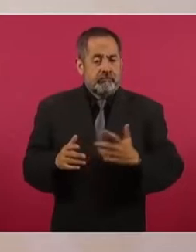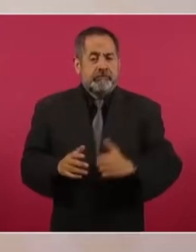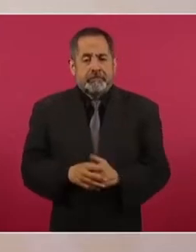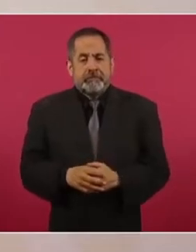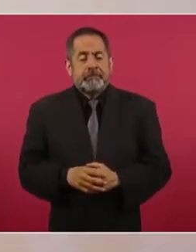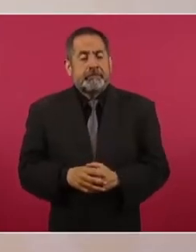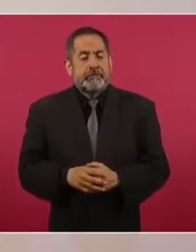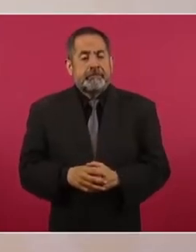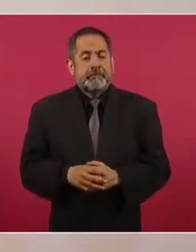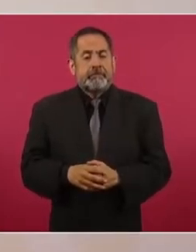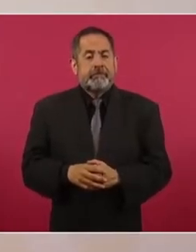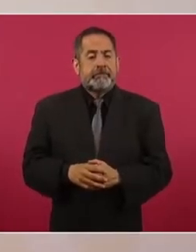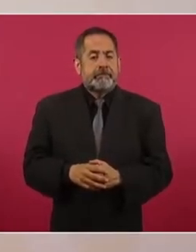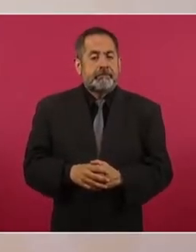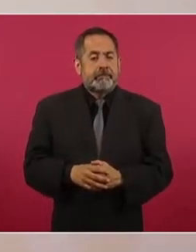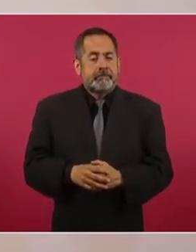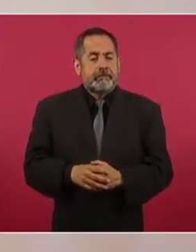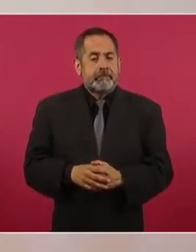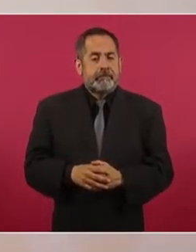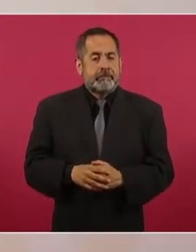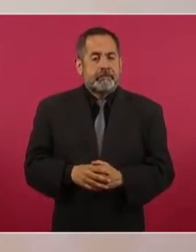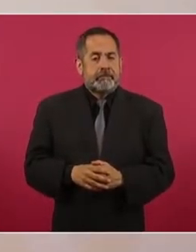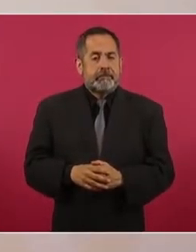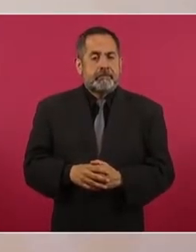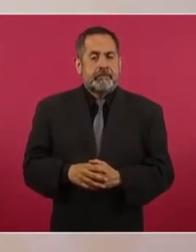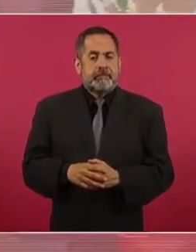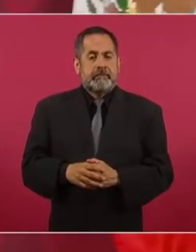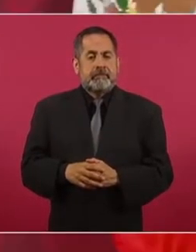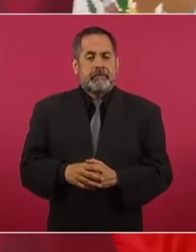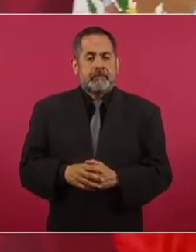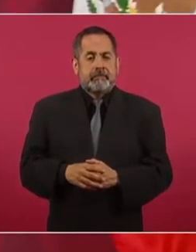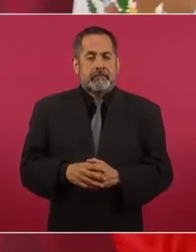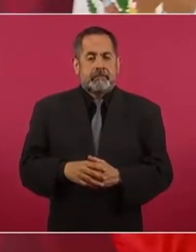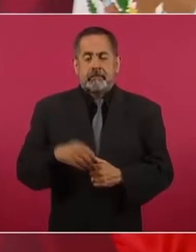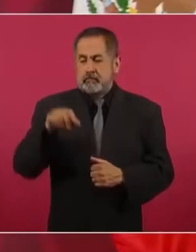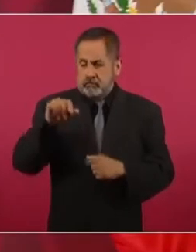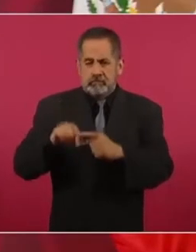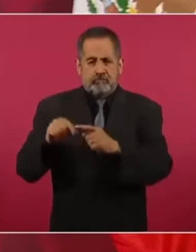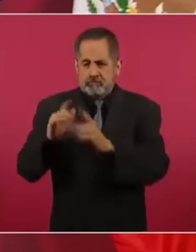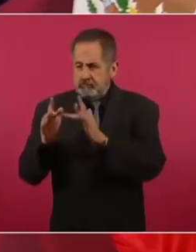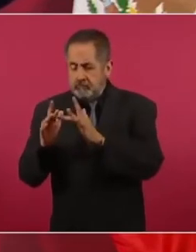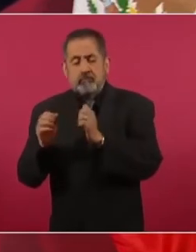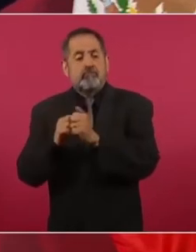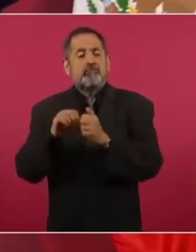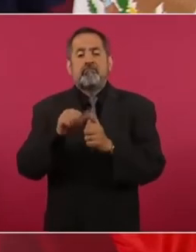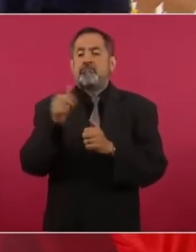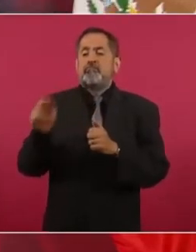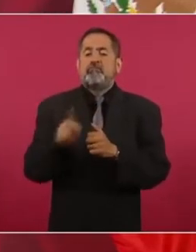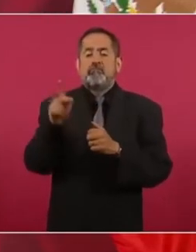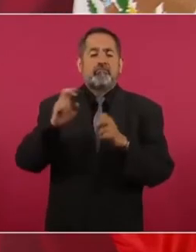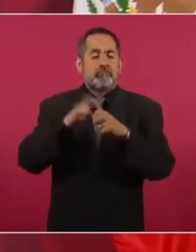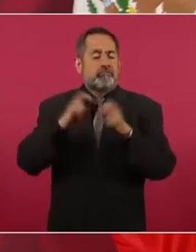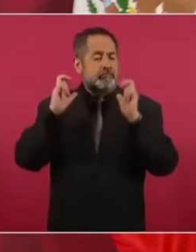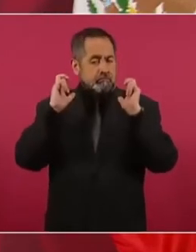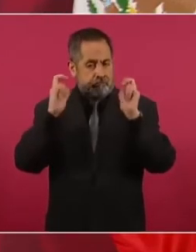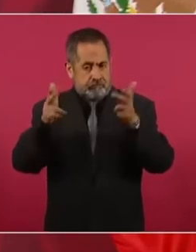o en Guadalupe, Tepeyac, en Chiapas,